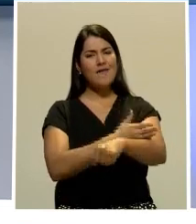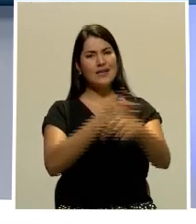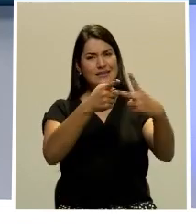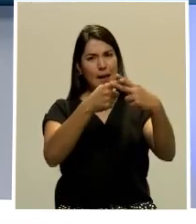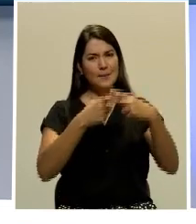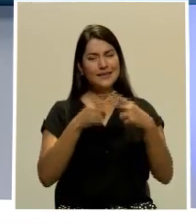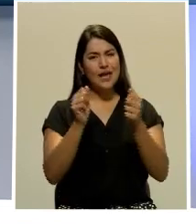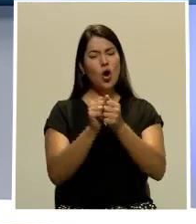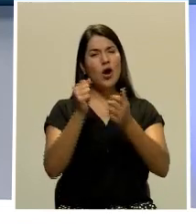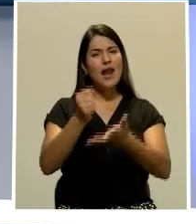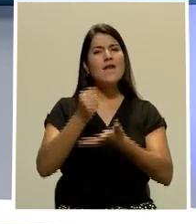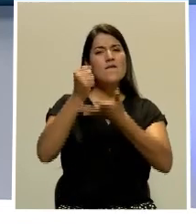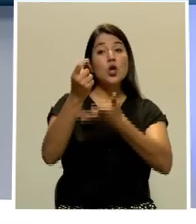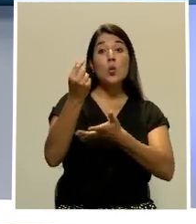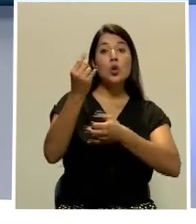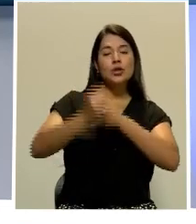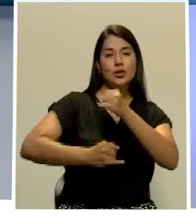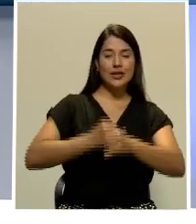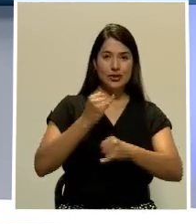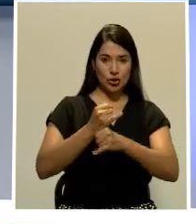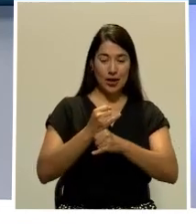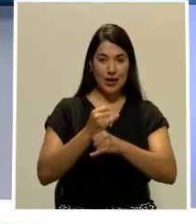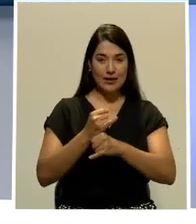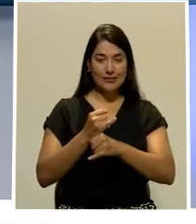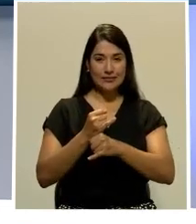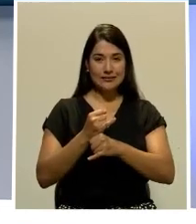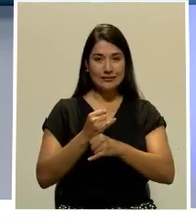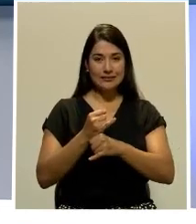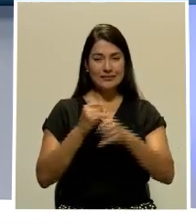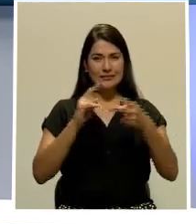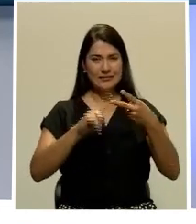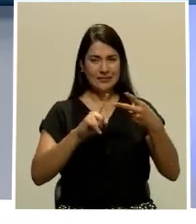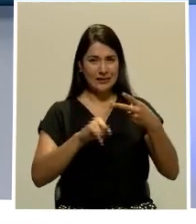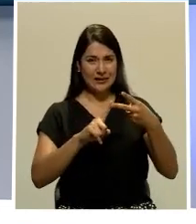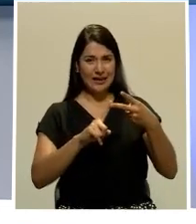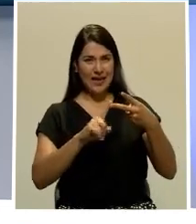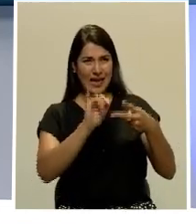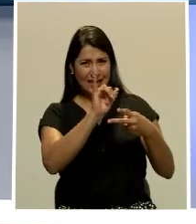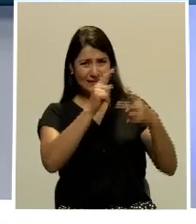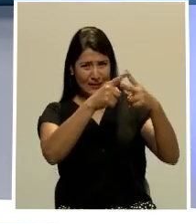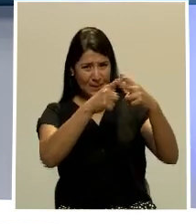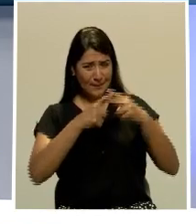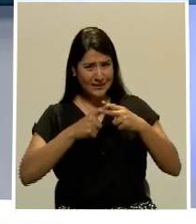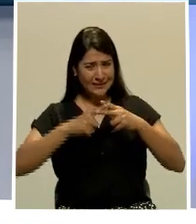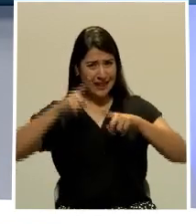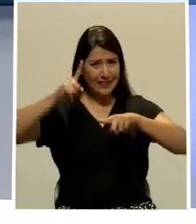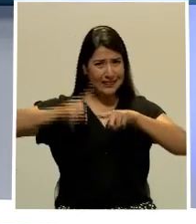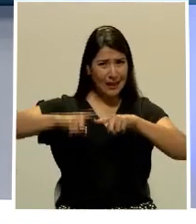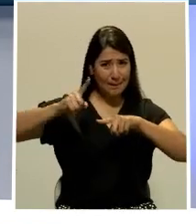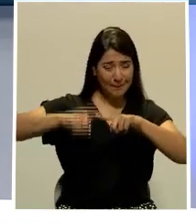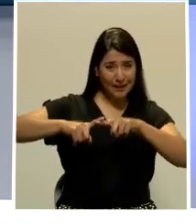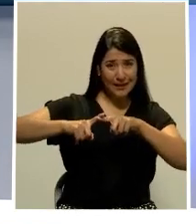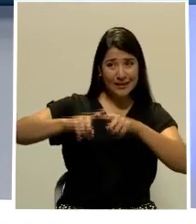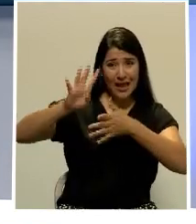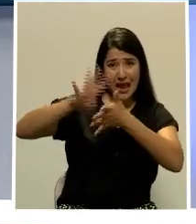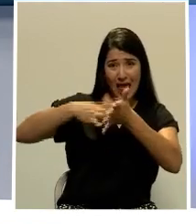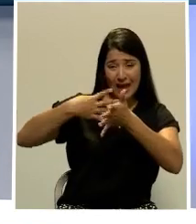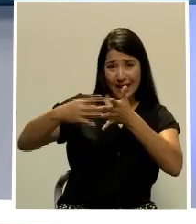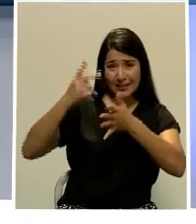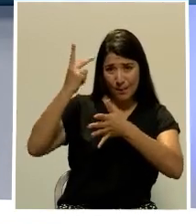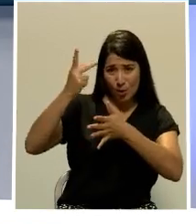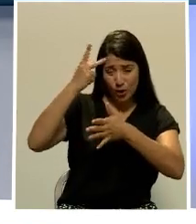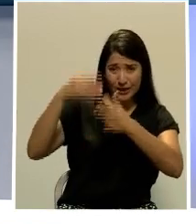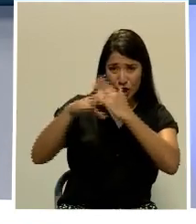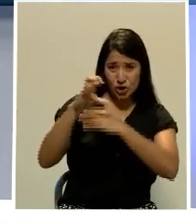préstamo con el Fondo Monetario Internacional? ¿Condicionará ese préstamo del fondo la agenda política de